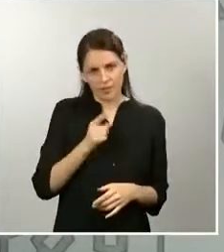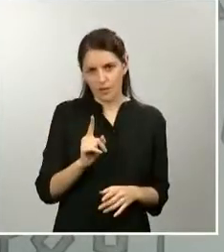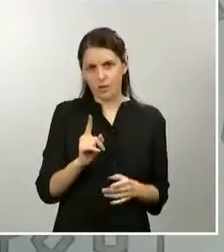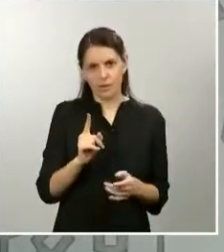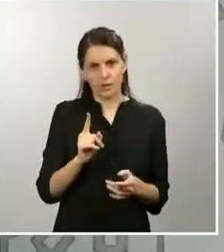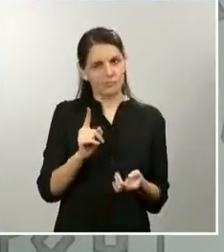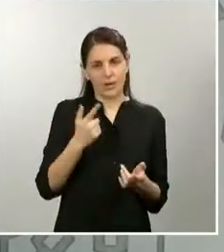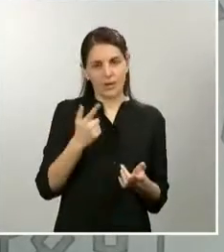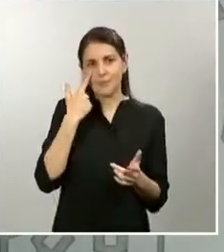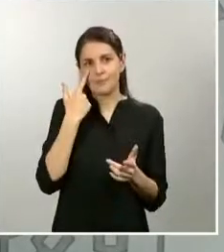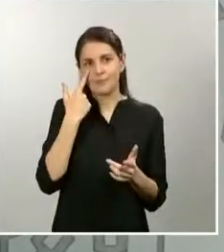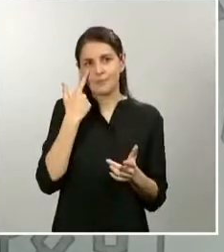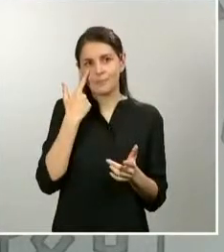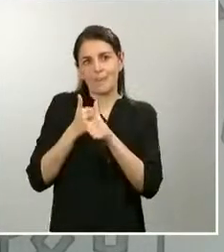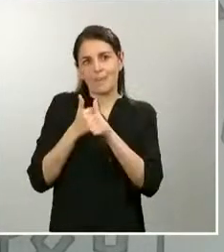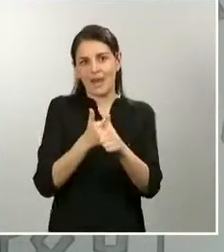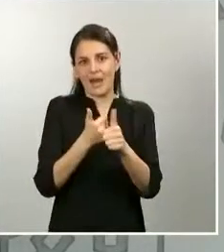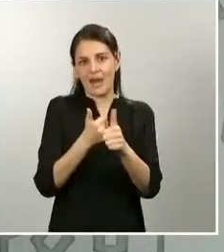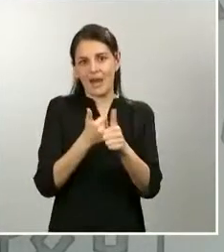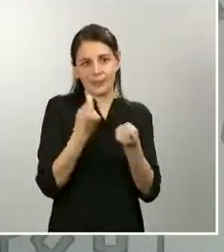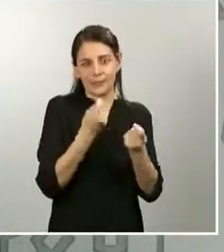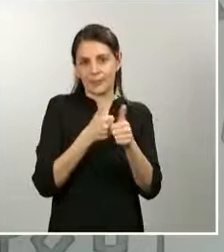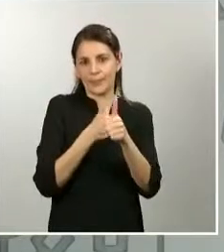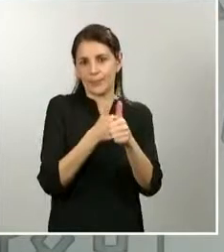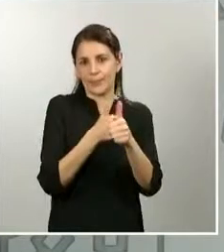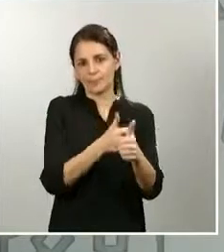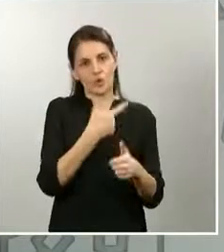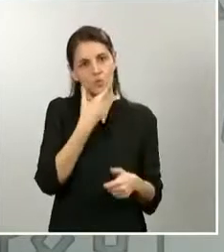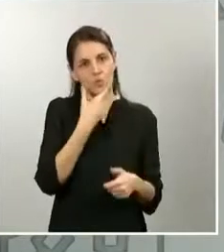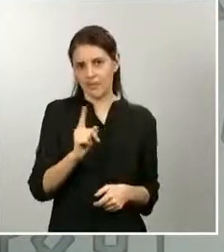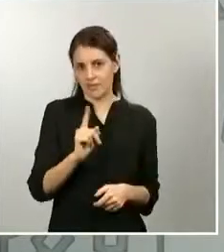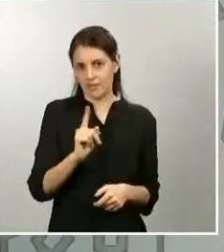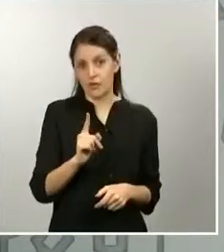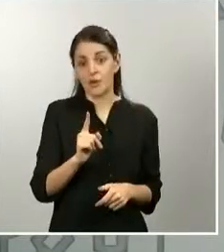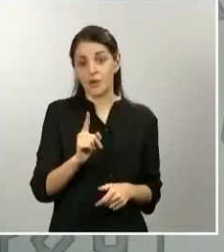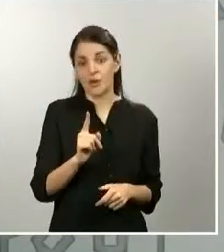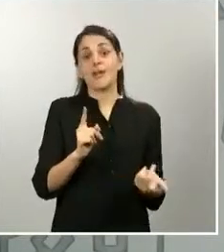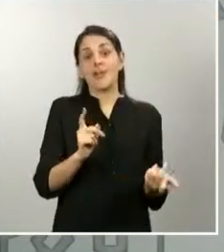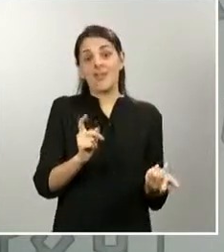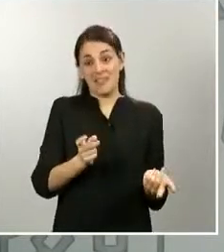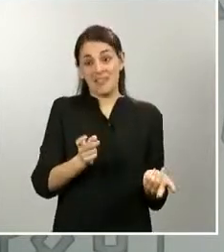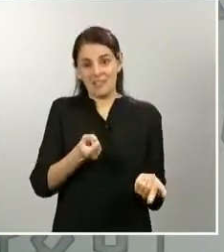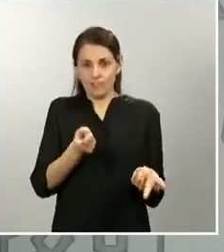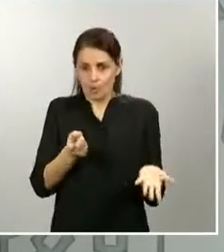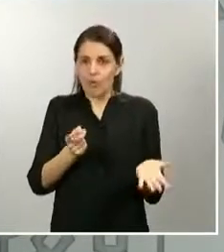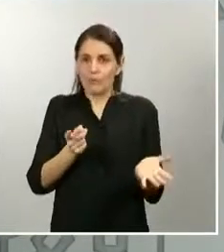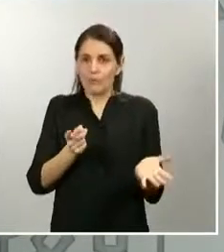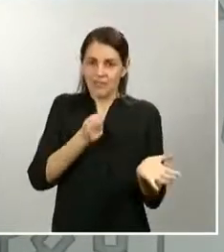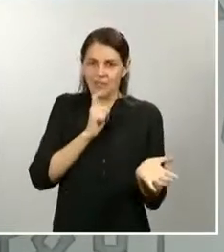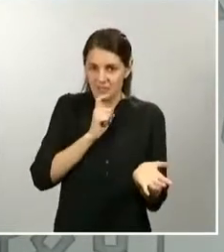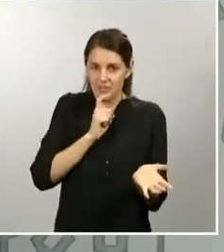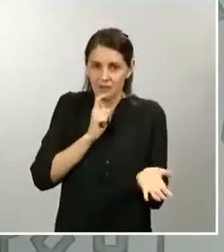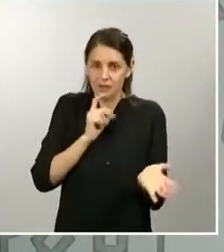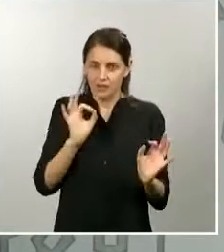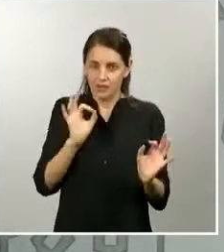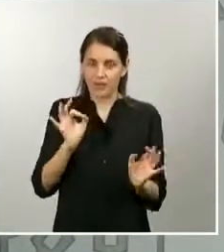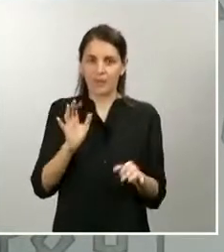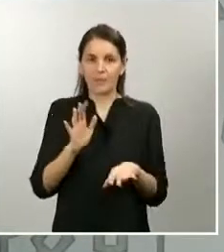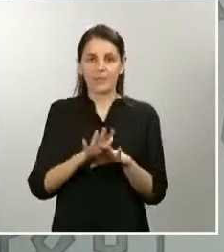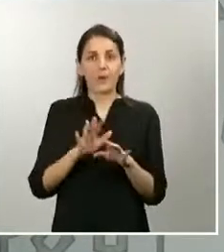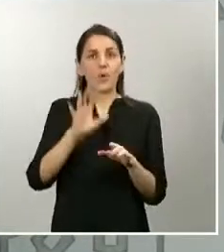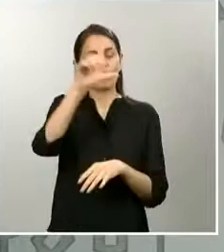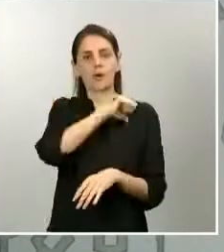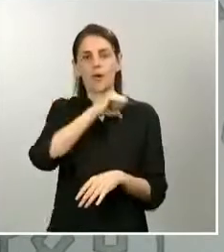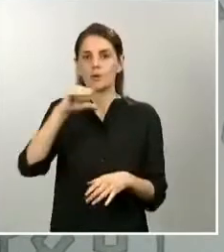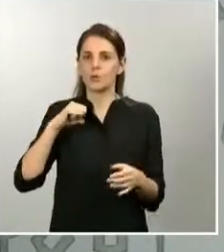momentos de crisis, está habiendo mucha coordinación con las comunidades autónomas en los temas de datos y en los